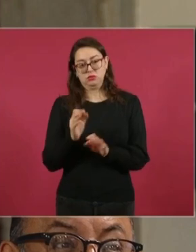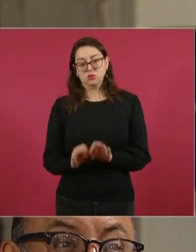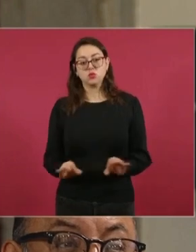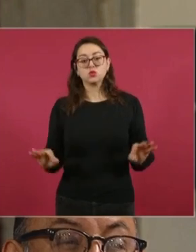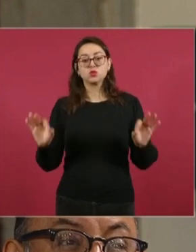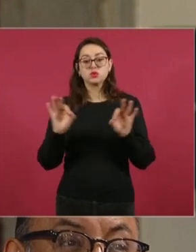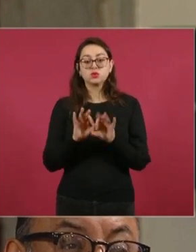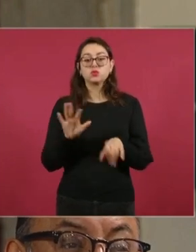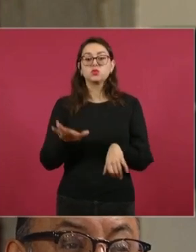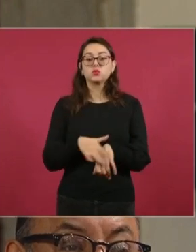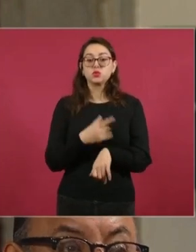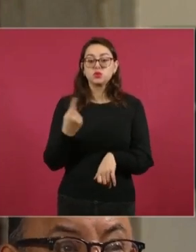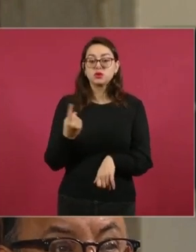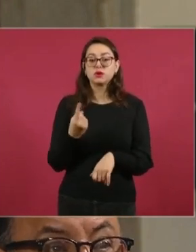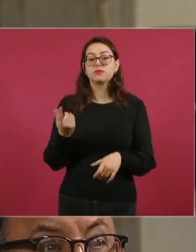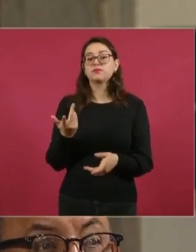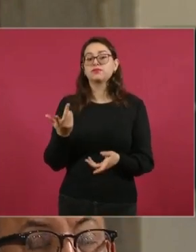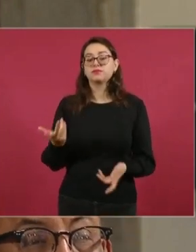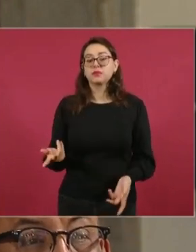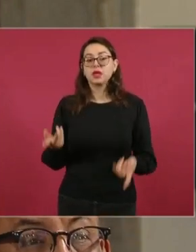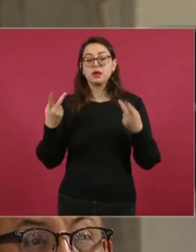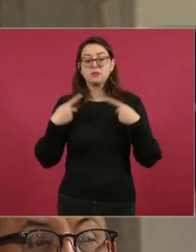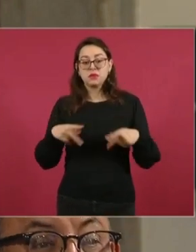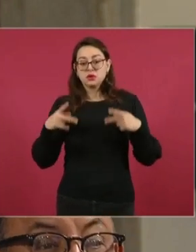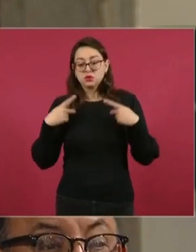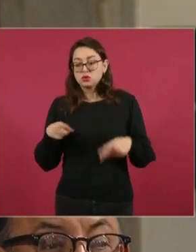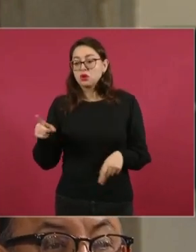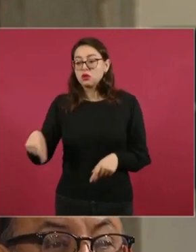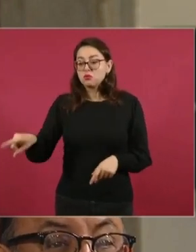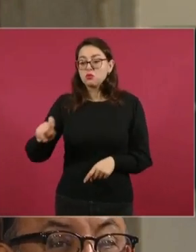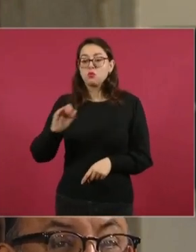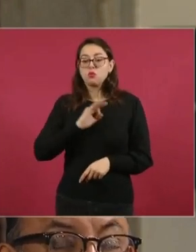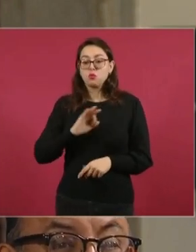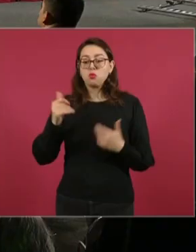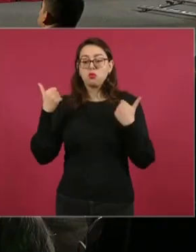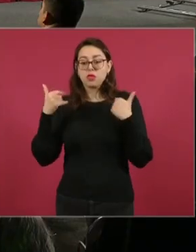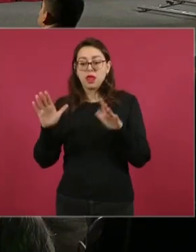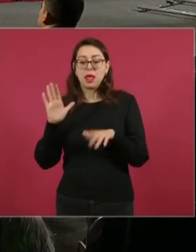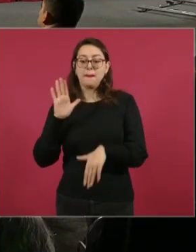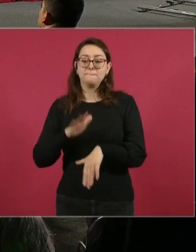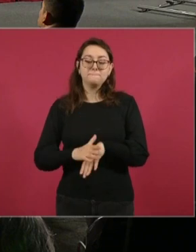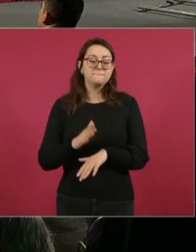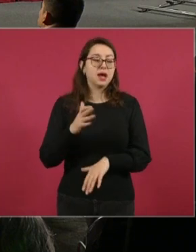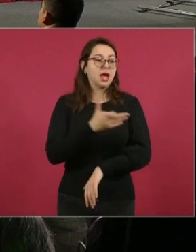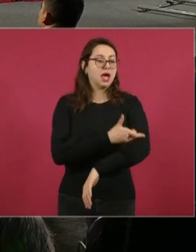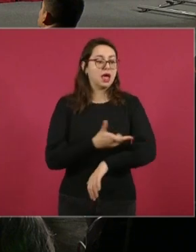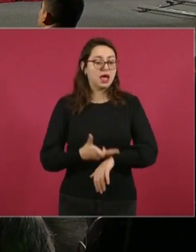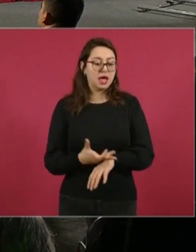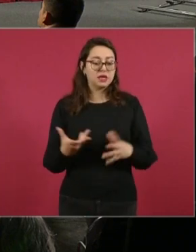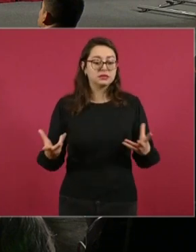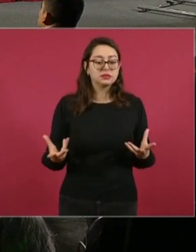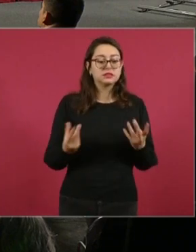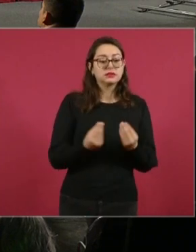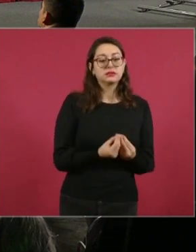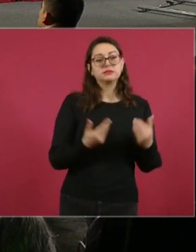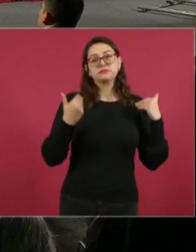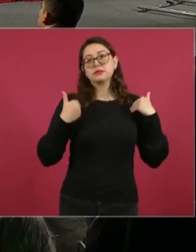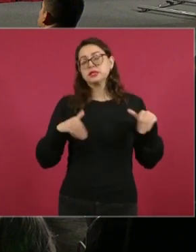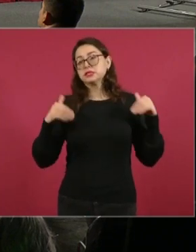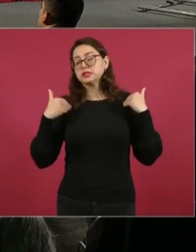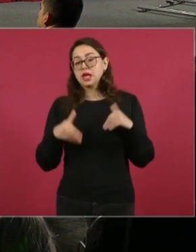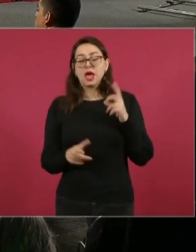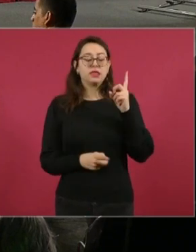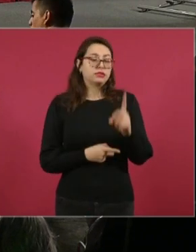la gente tendría tiempo para estar con su familia, para hacer deporte, para tener entretenimiento, para hacer lo que crean ellos